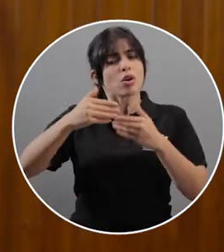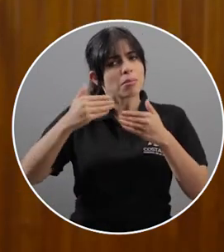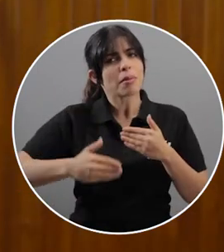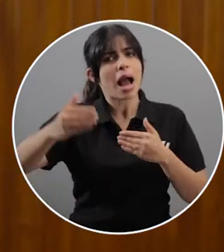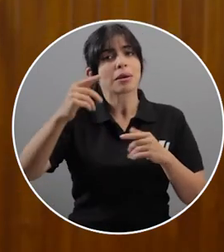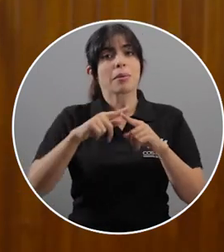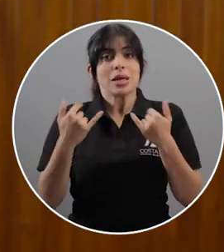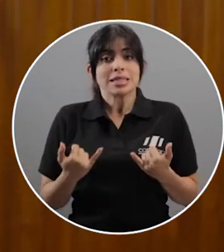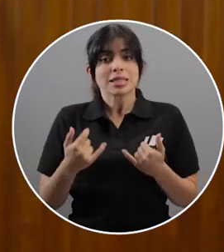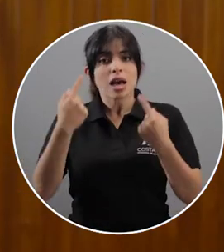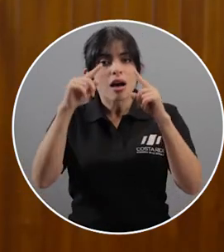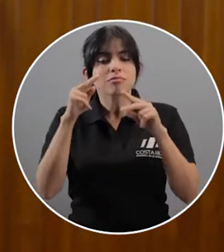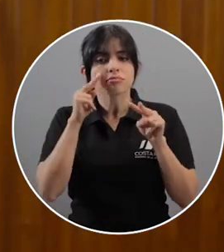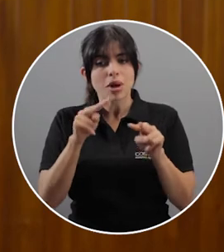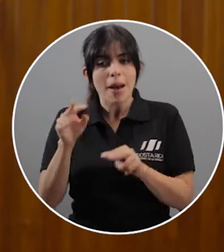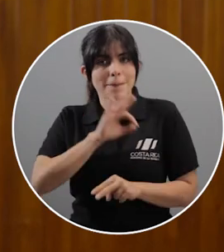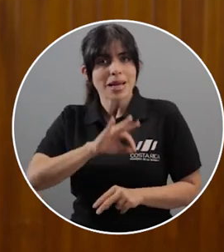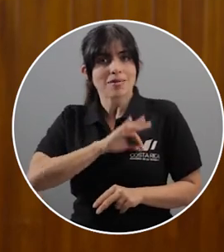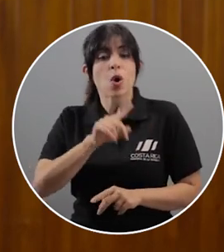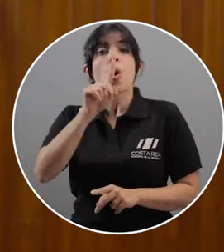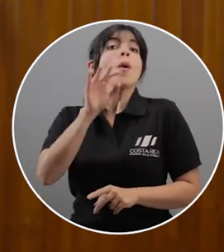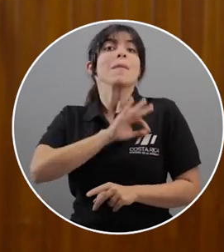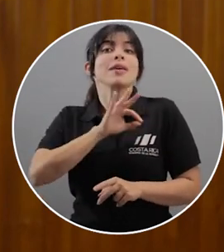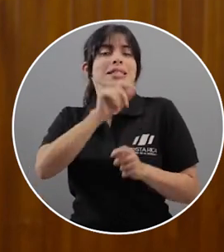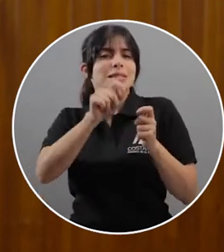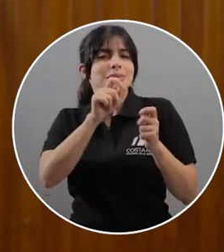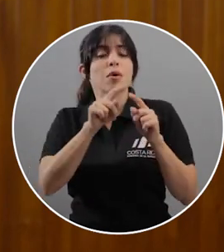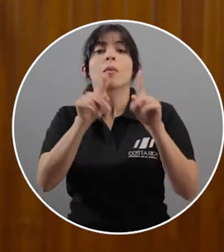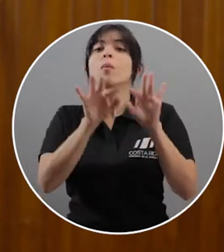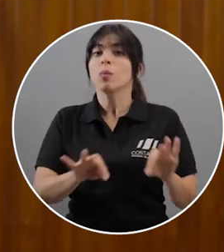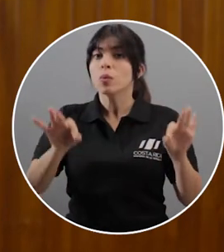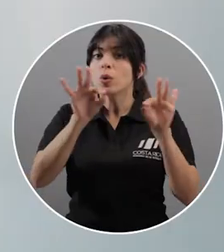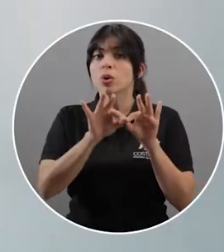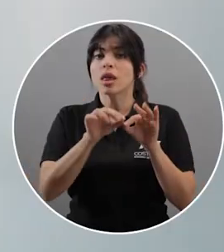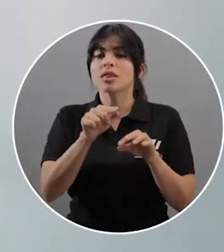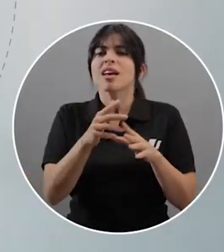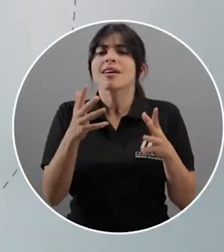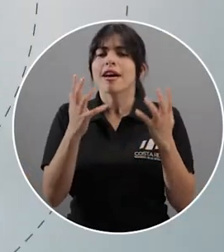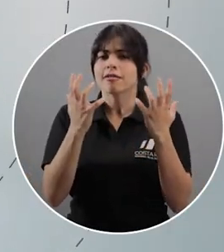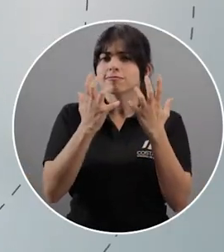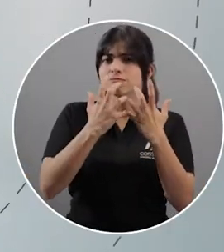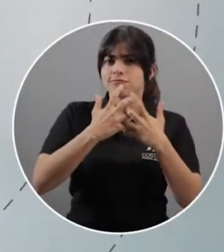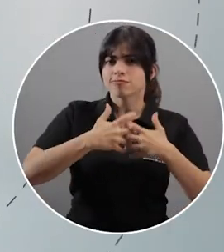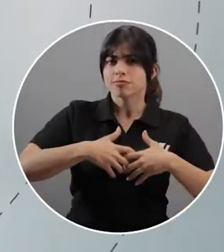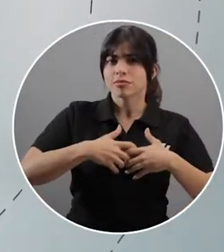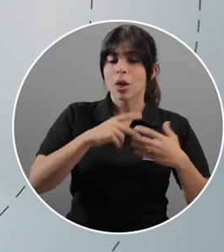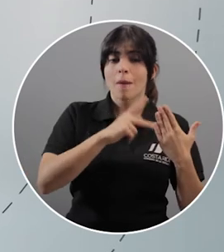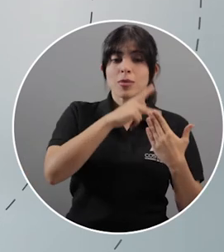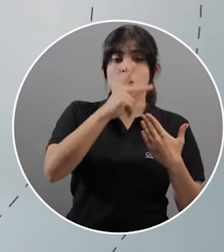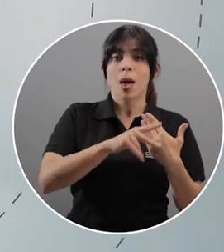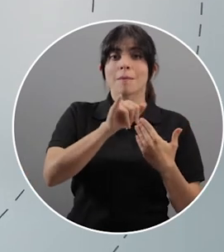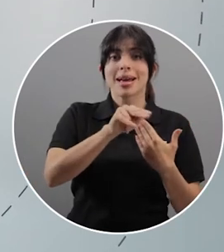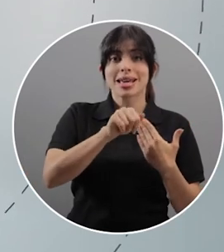del que ya empezamos a ver beneficios. Uno muy puntual, pero fundamental, es la articulación entre los